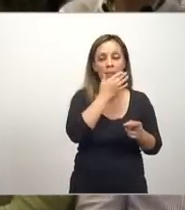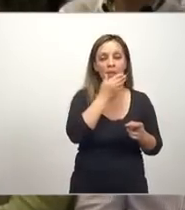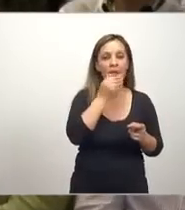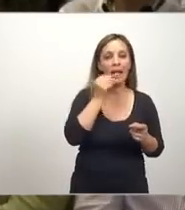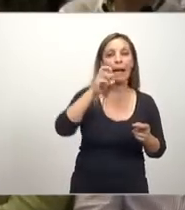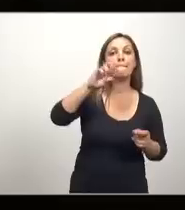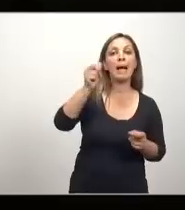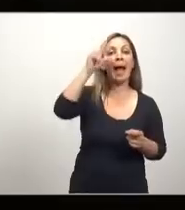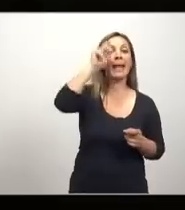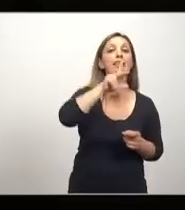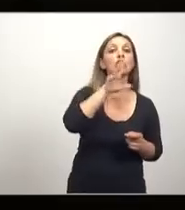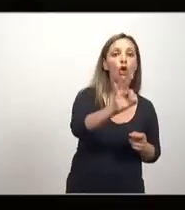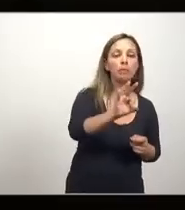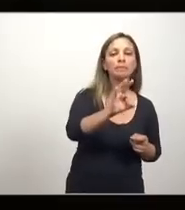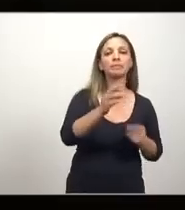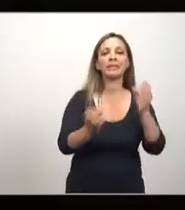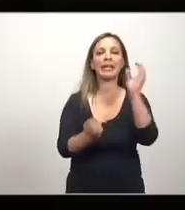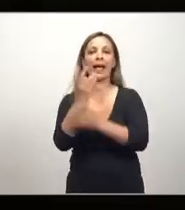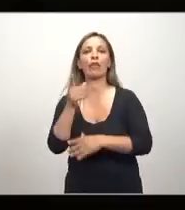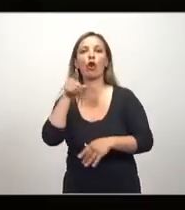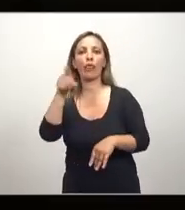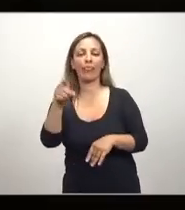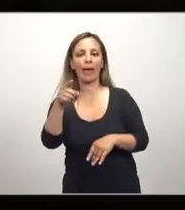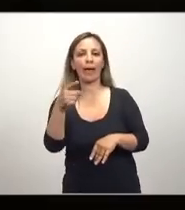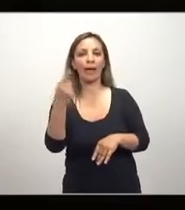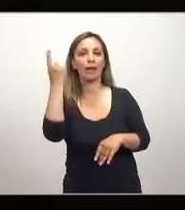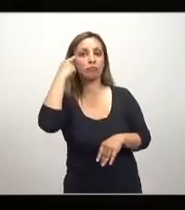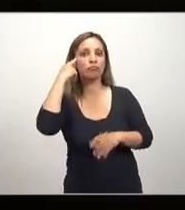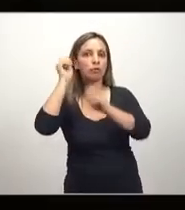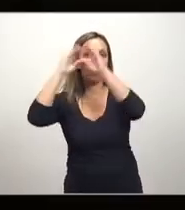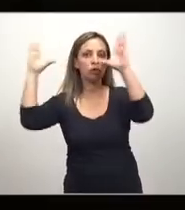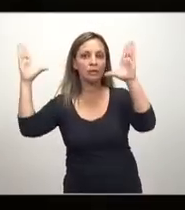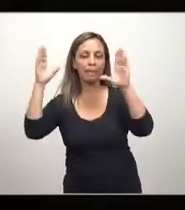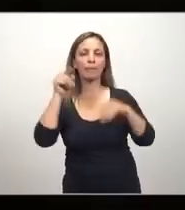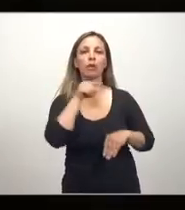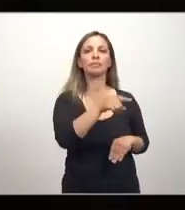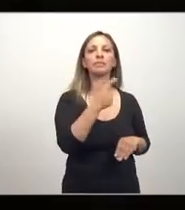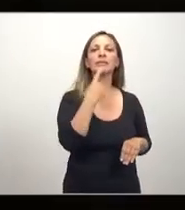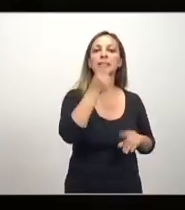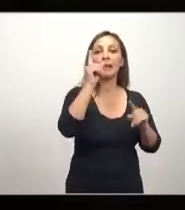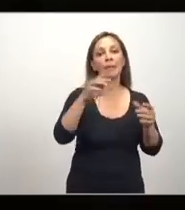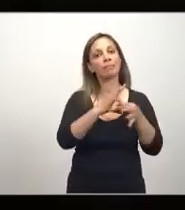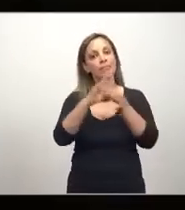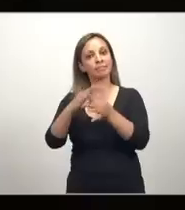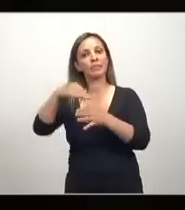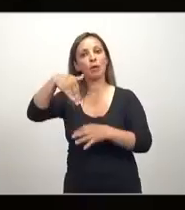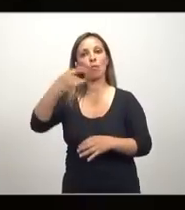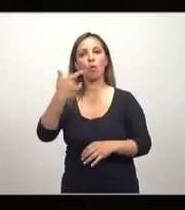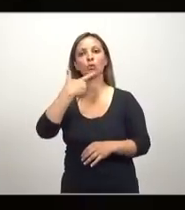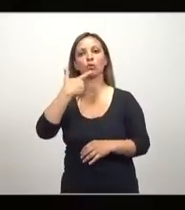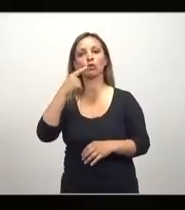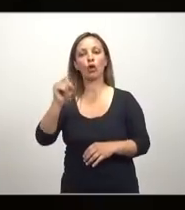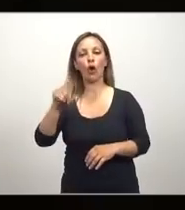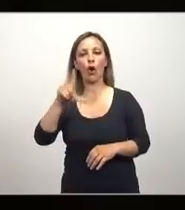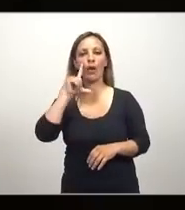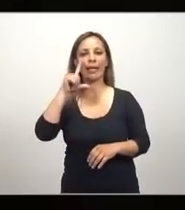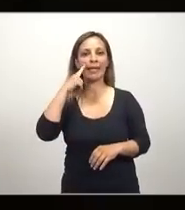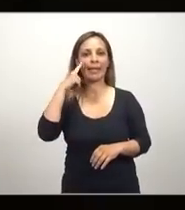Pareto, el creador de este concepto de eficiencia, fue senador vitalicio por Mussolini, En el fascismo. ¿Ya?